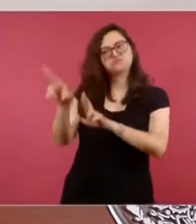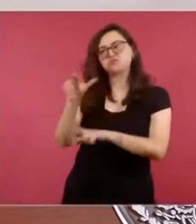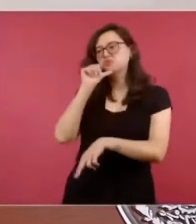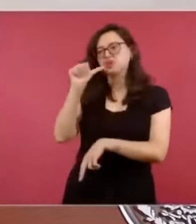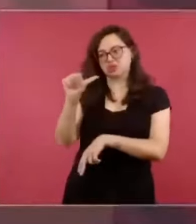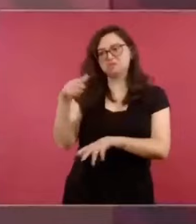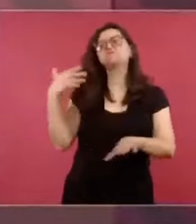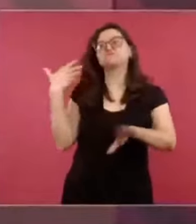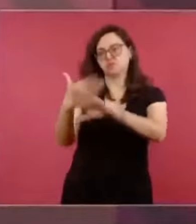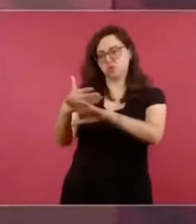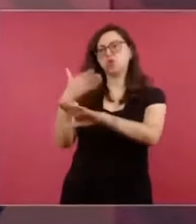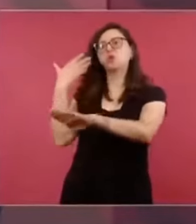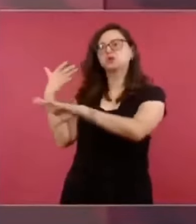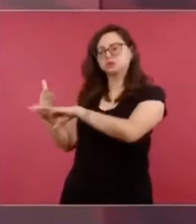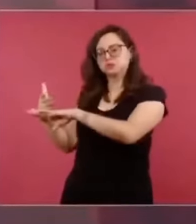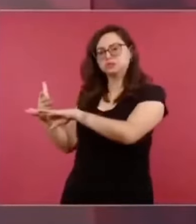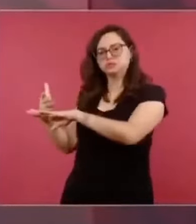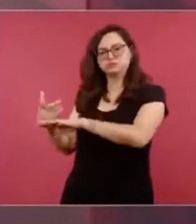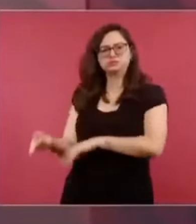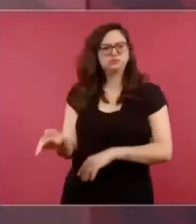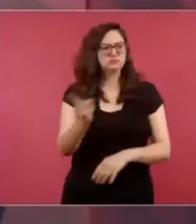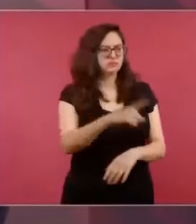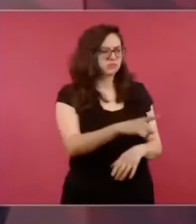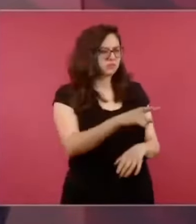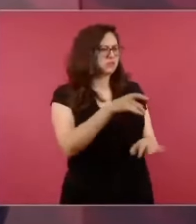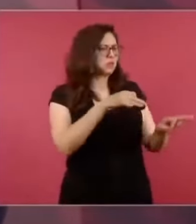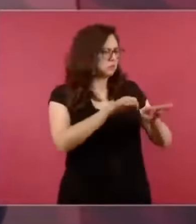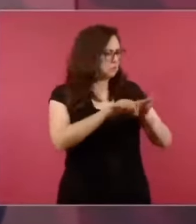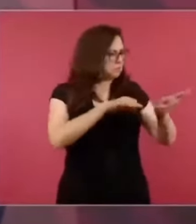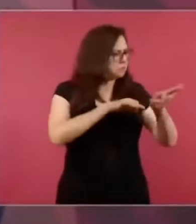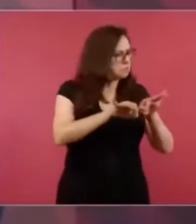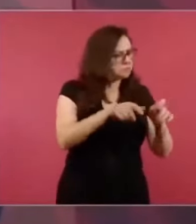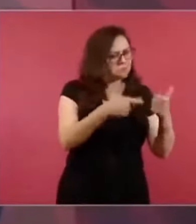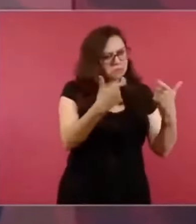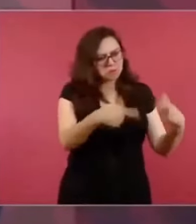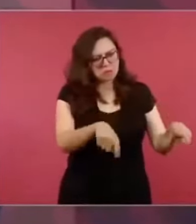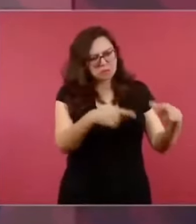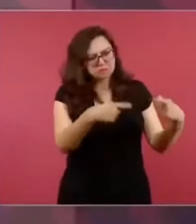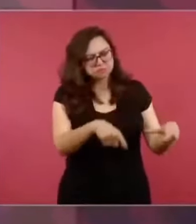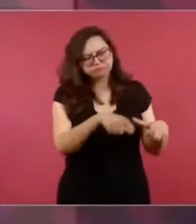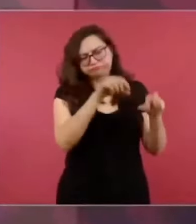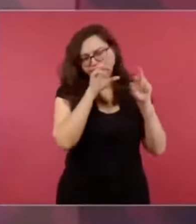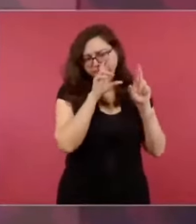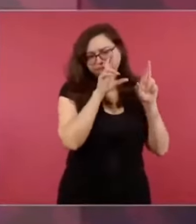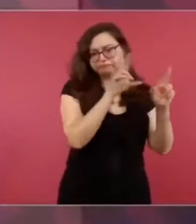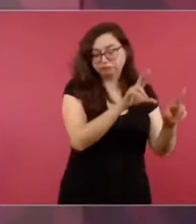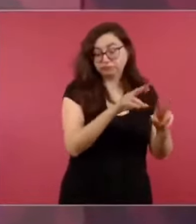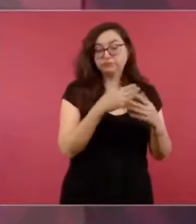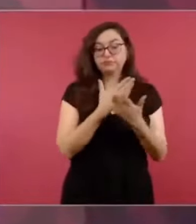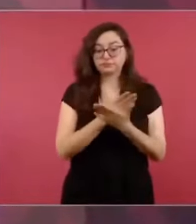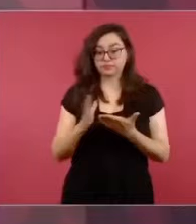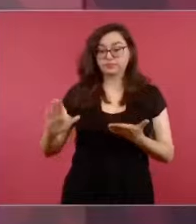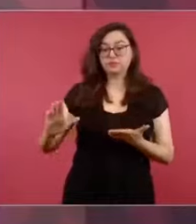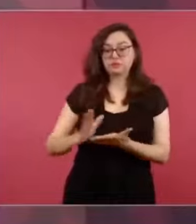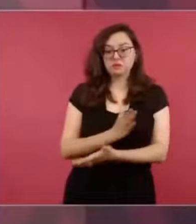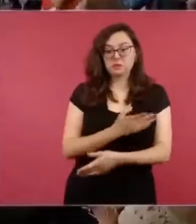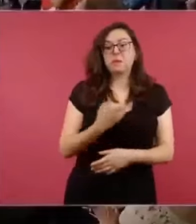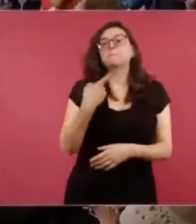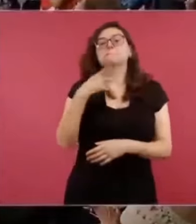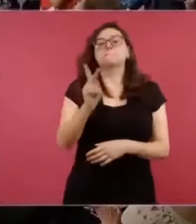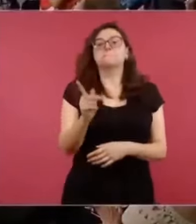Pero a mí no me ha importado hacer dinero.